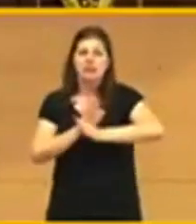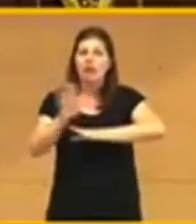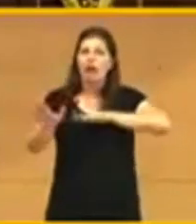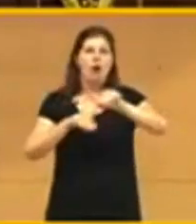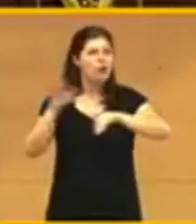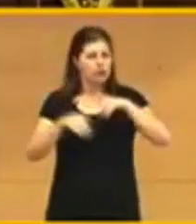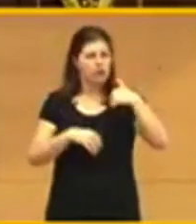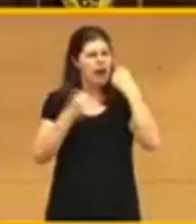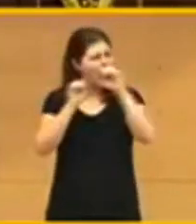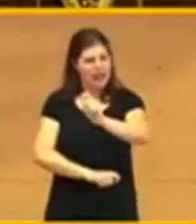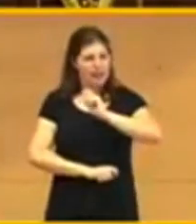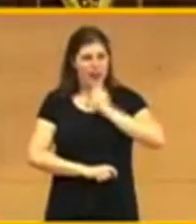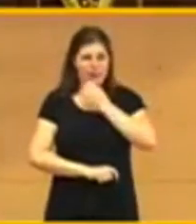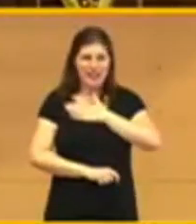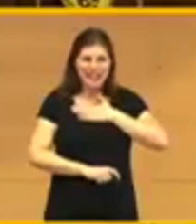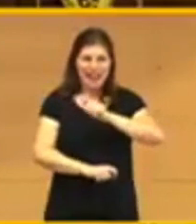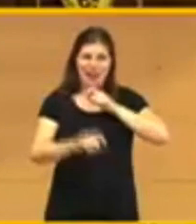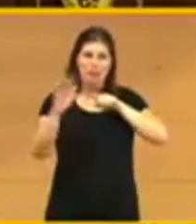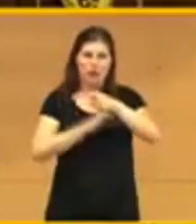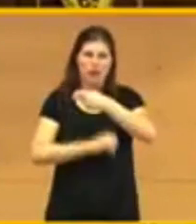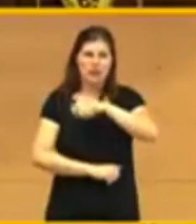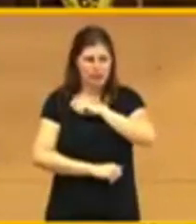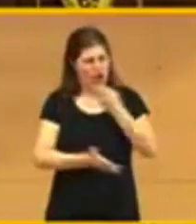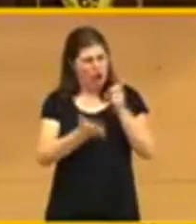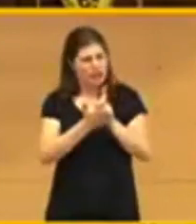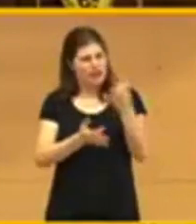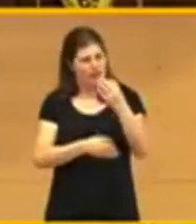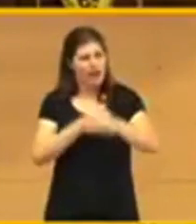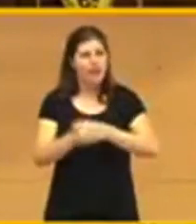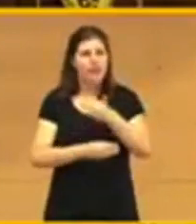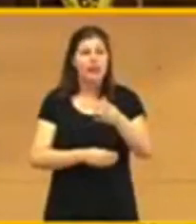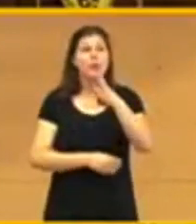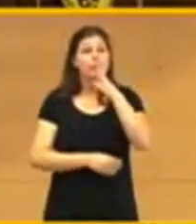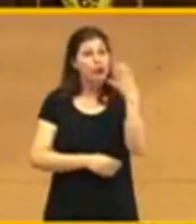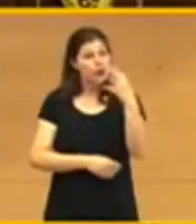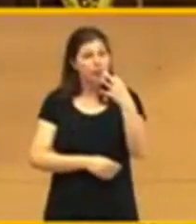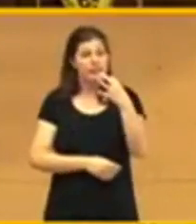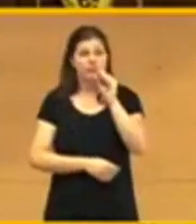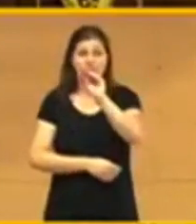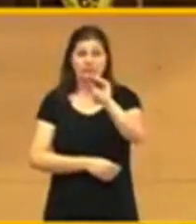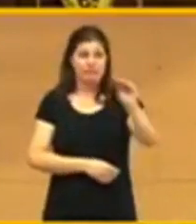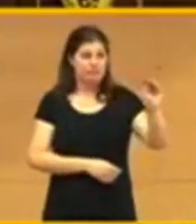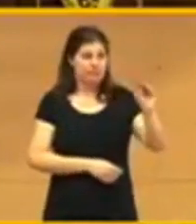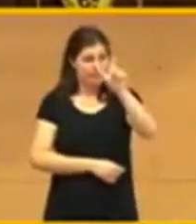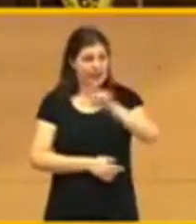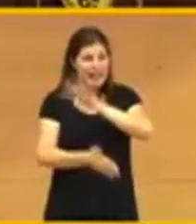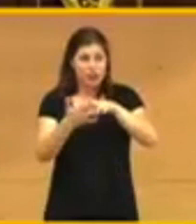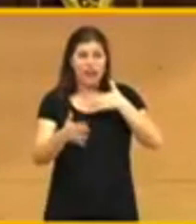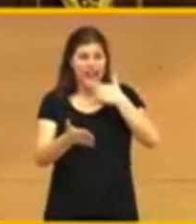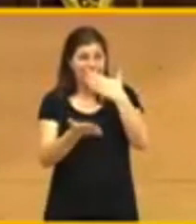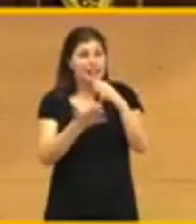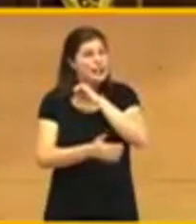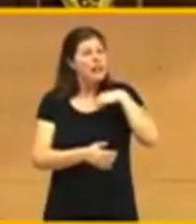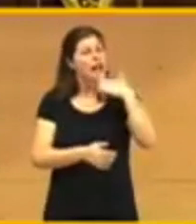absolutamente inviable. Y tenemos que contar para ello con el catalanismo pactista integrador que ha dado a Cataluña sus mejores